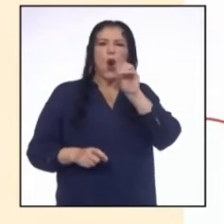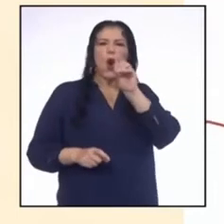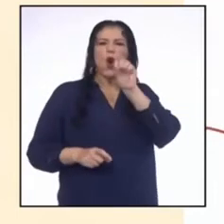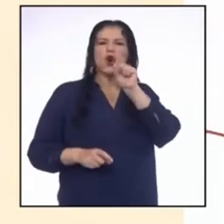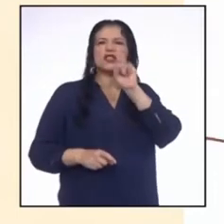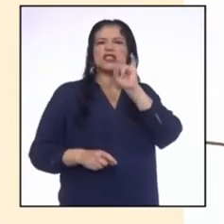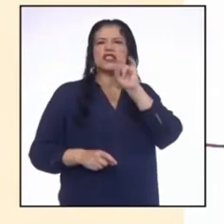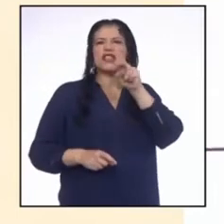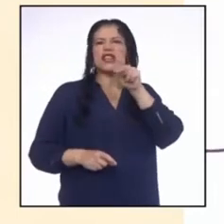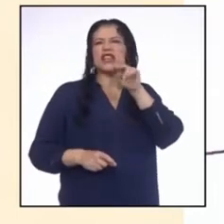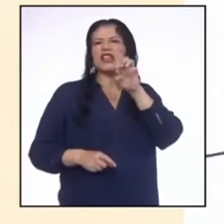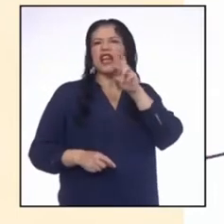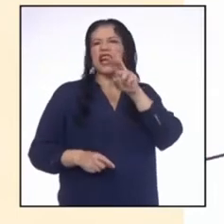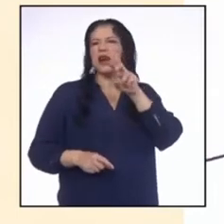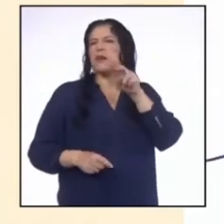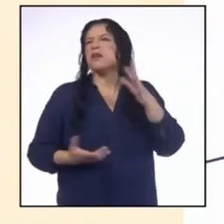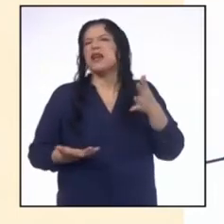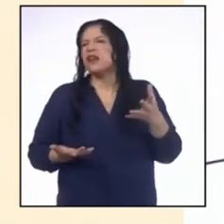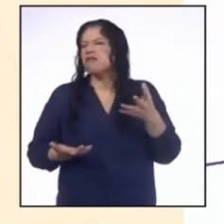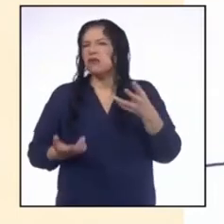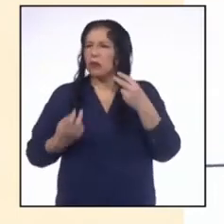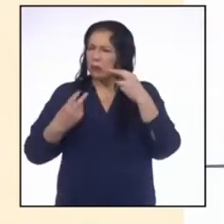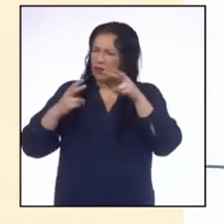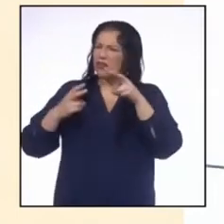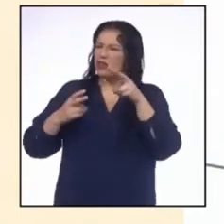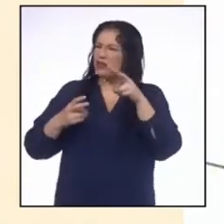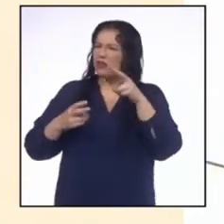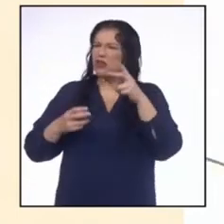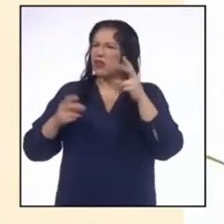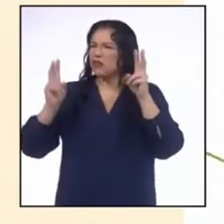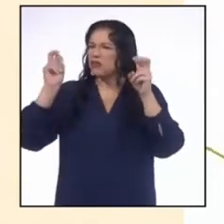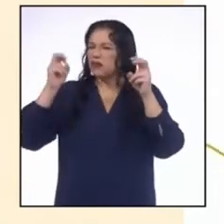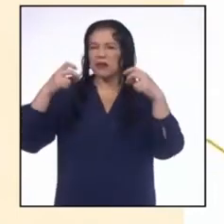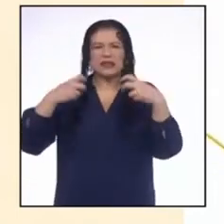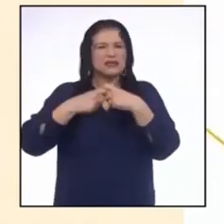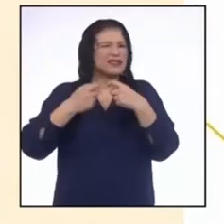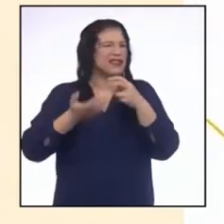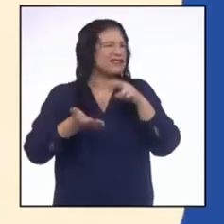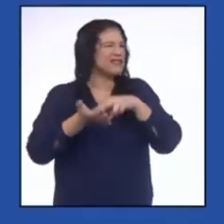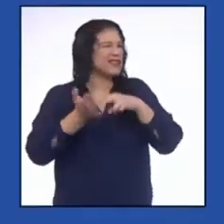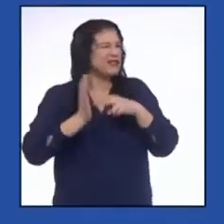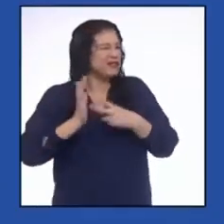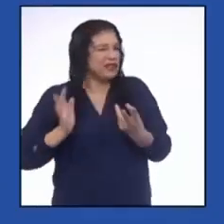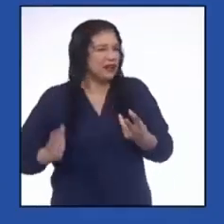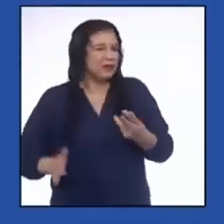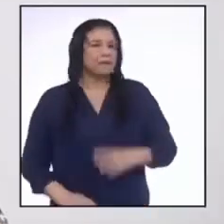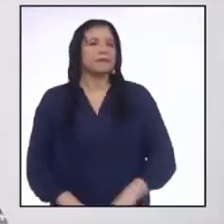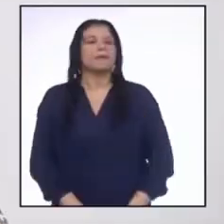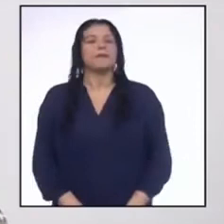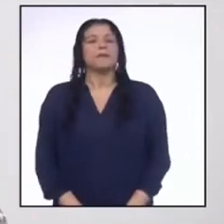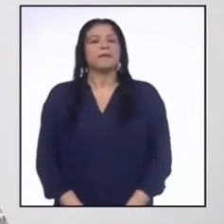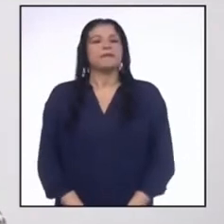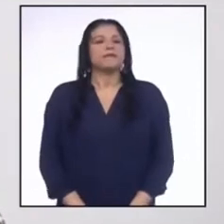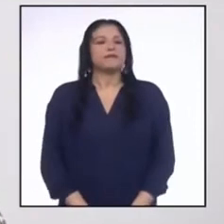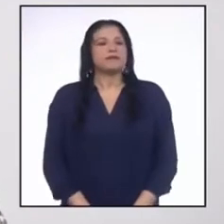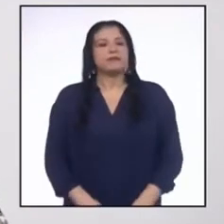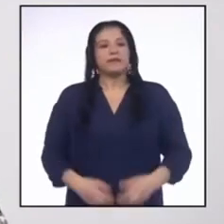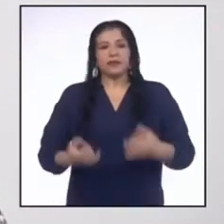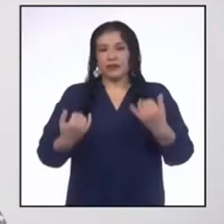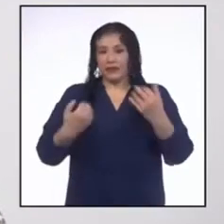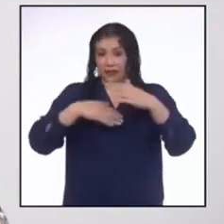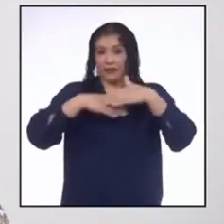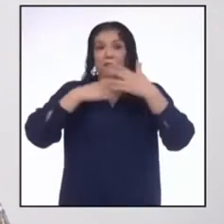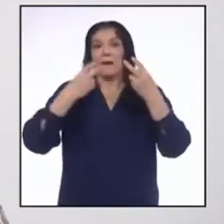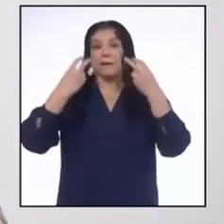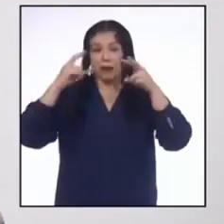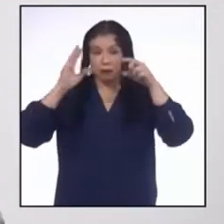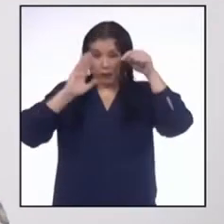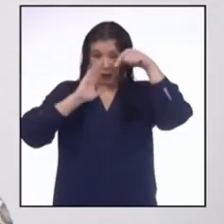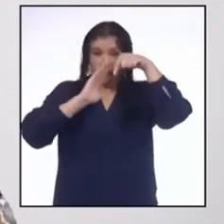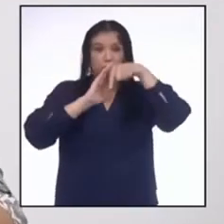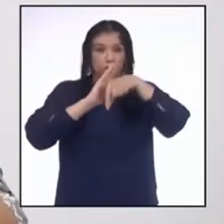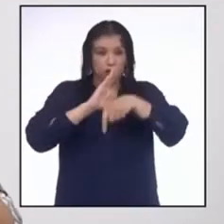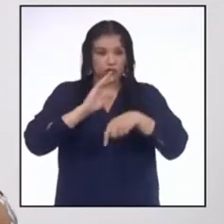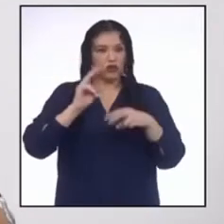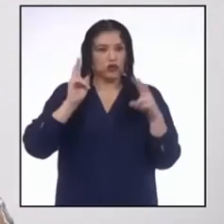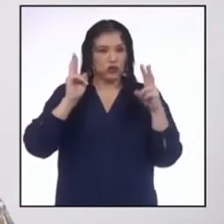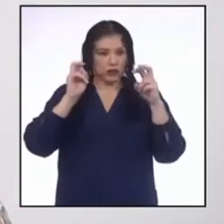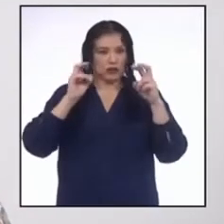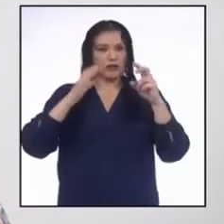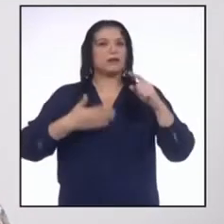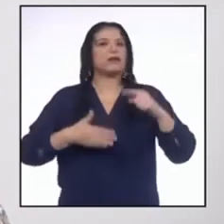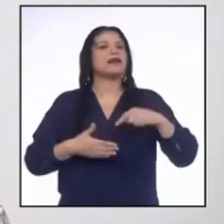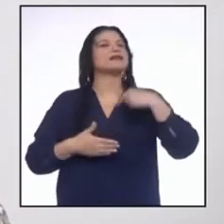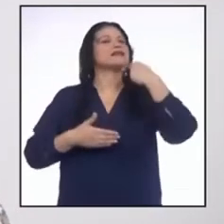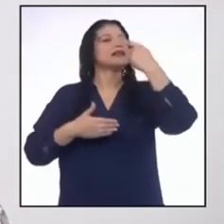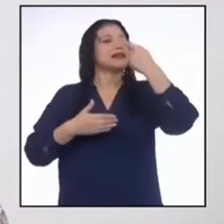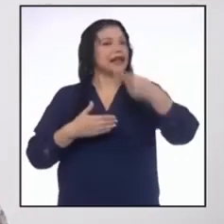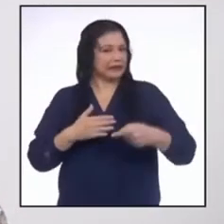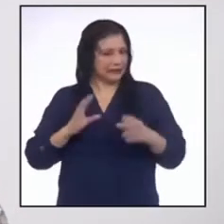nombre que he visto varias veces cuando se trata de electricidad. ¿Qué es Osinermin? Veremos más a fondo este tema en